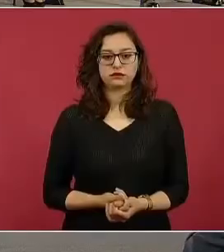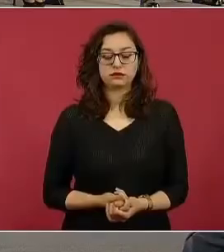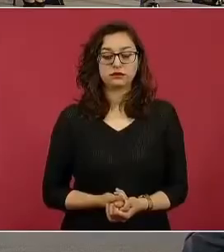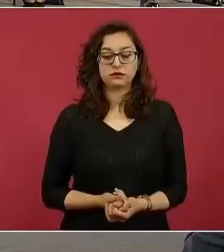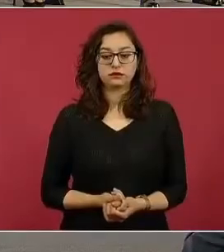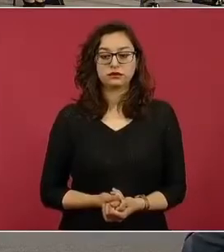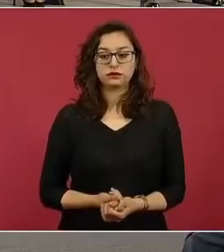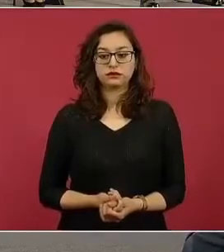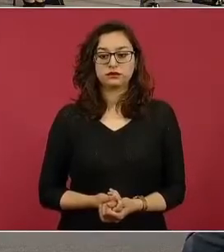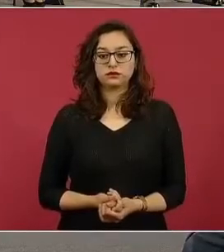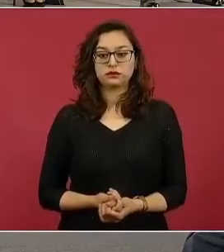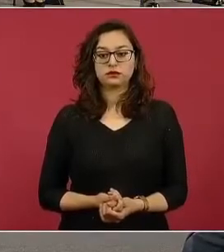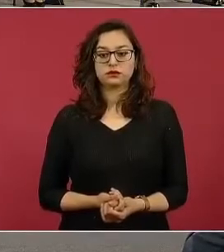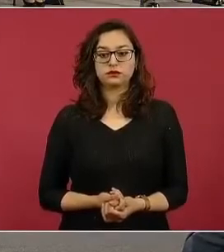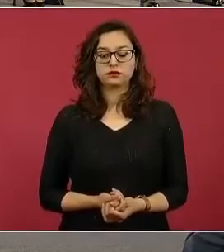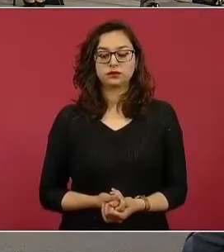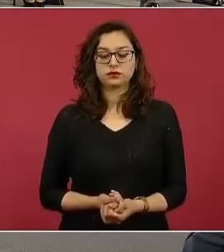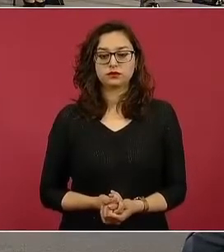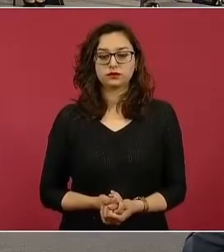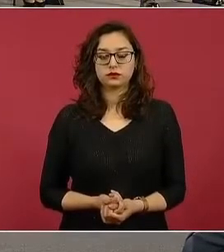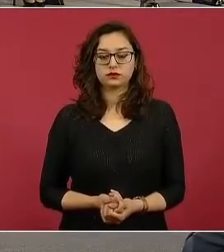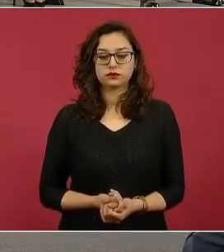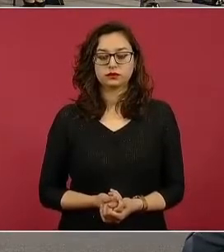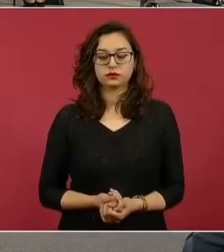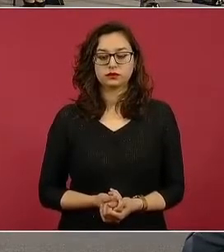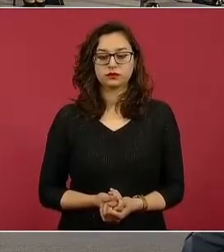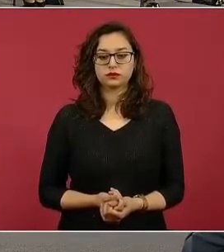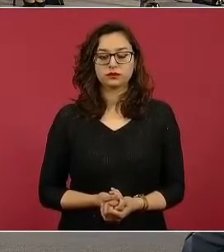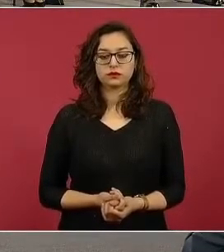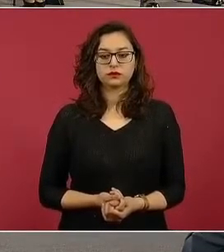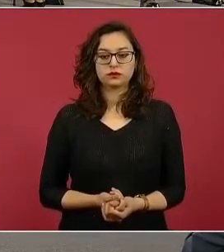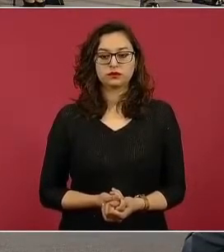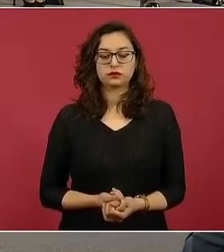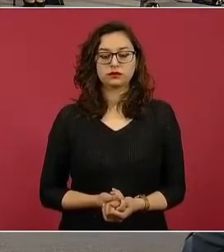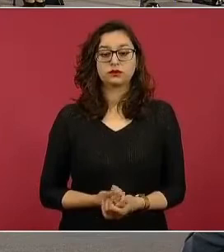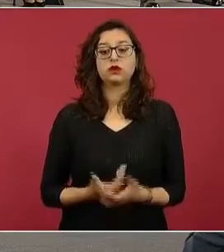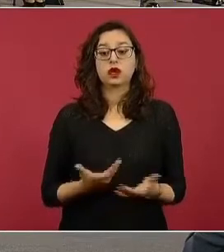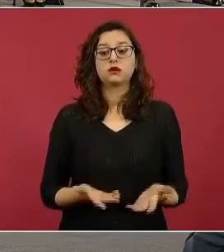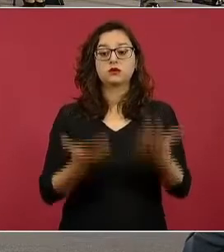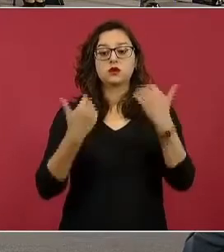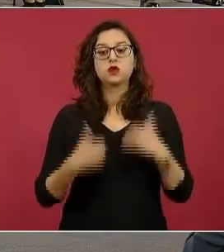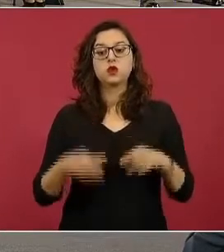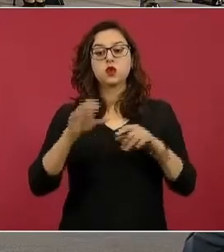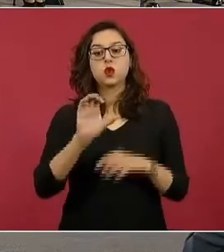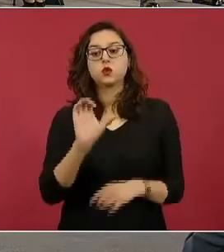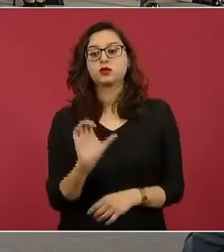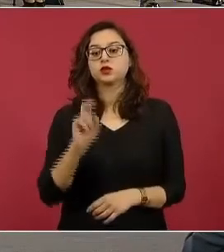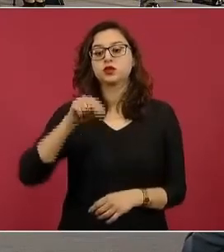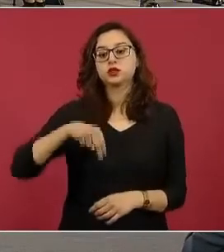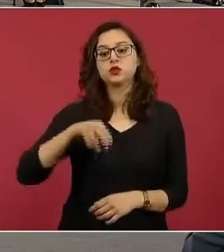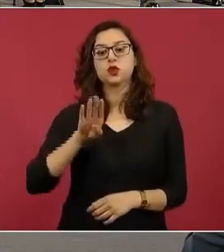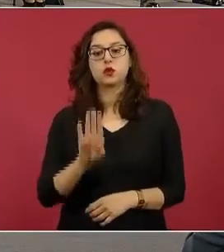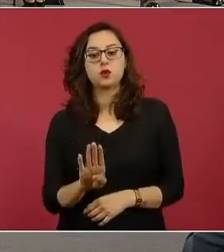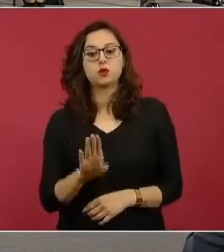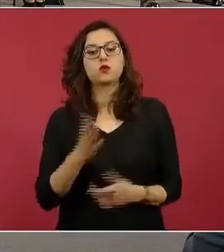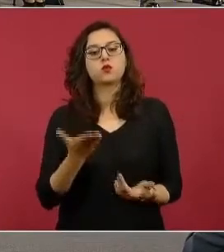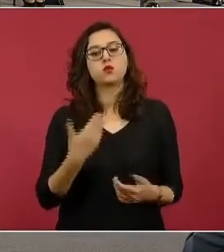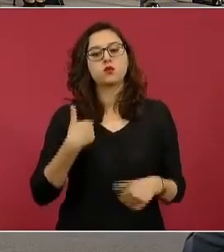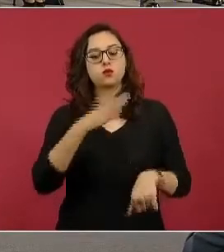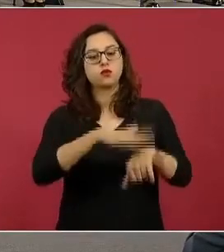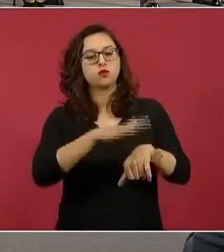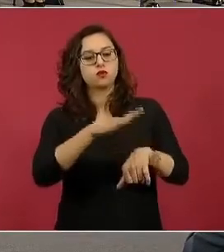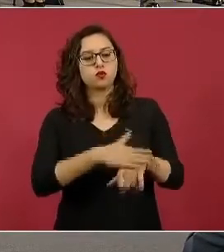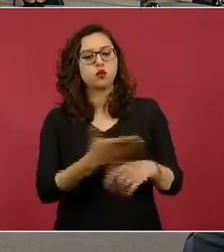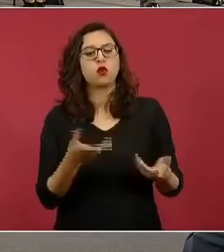familias, estemos trabajando en esa dirección. Yo le pediría a la Comisión Nacional de Búsqueda que dé cuenta de